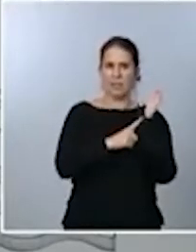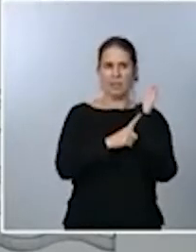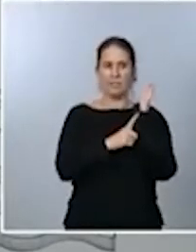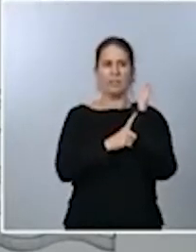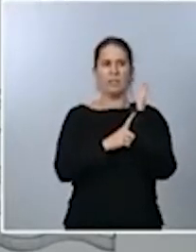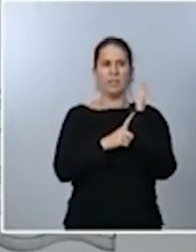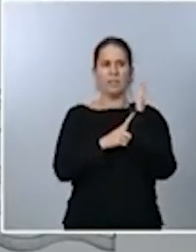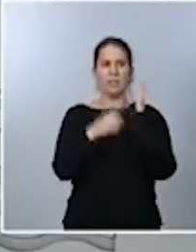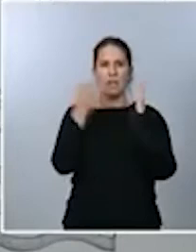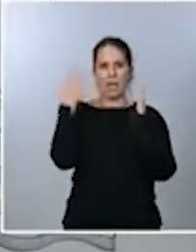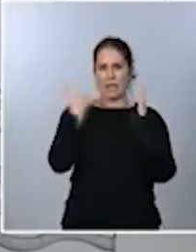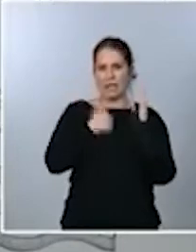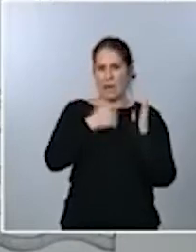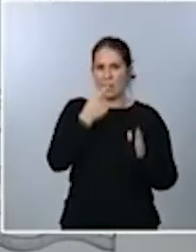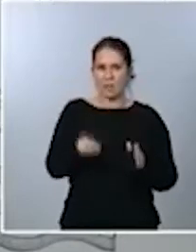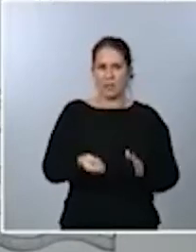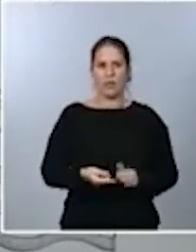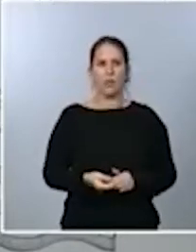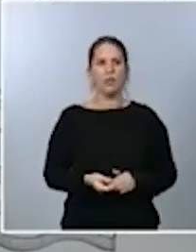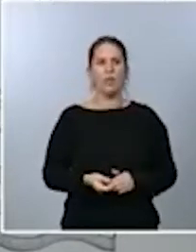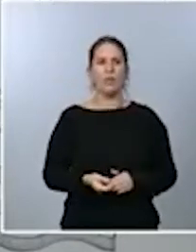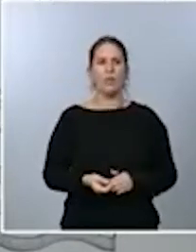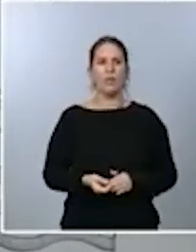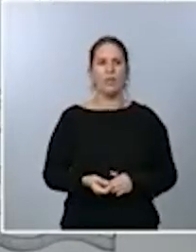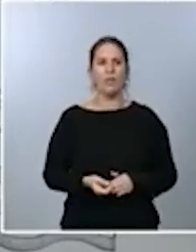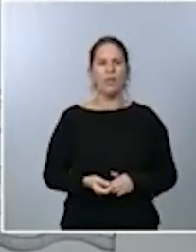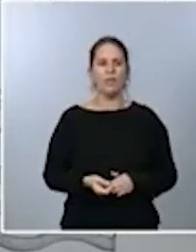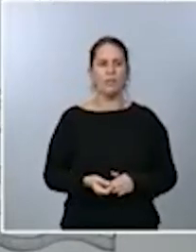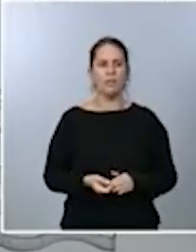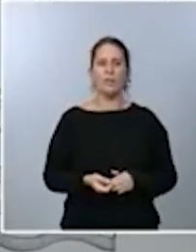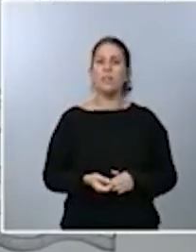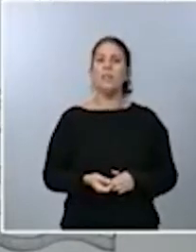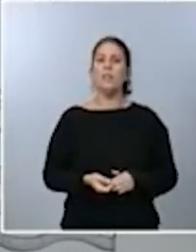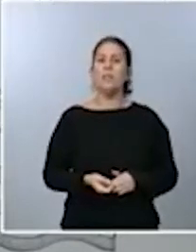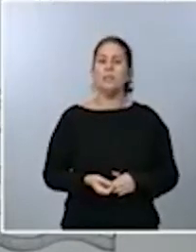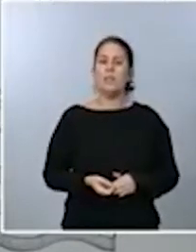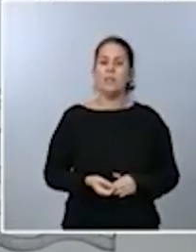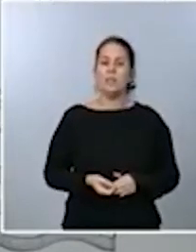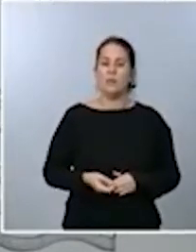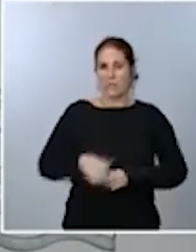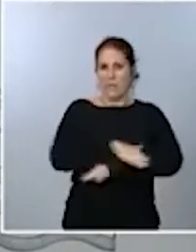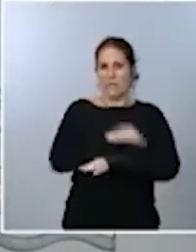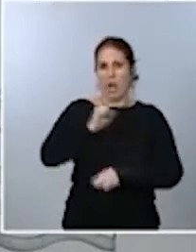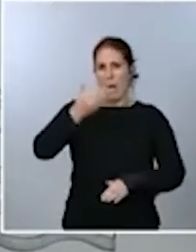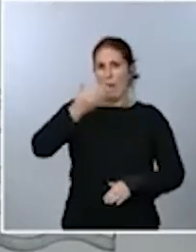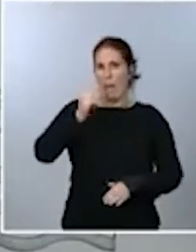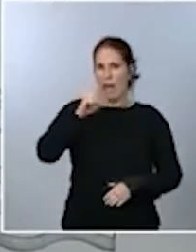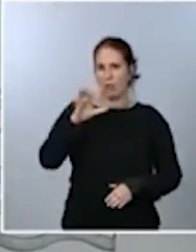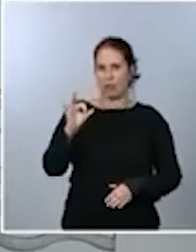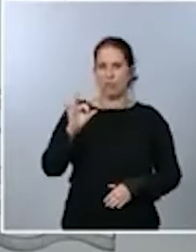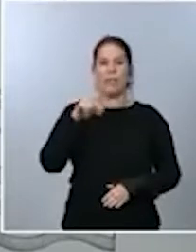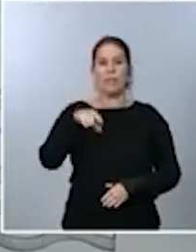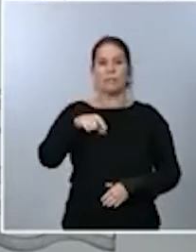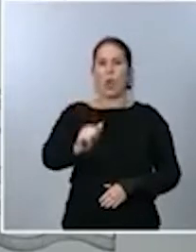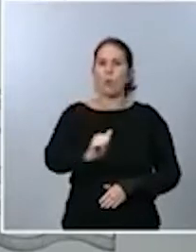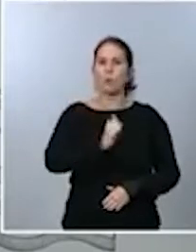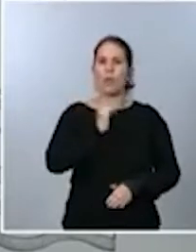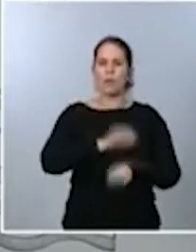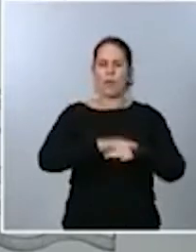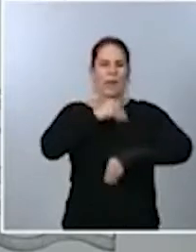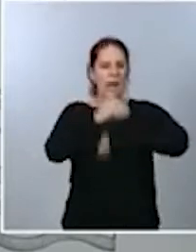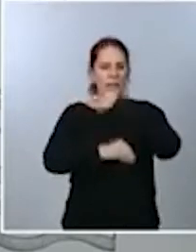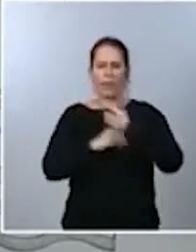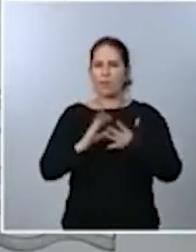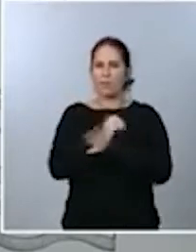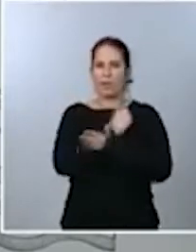el día de ayer. Y siempre que se presenta un proyecto de presupuesto es una oportunidad para revisar todas las políticas que el